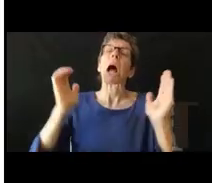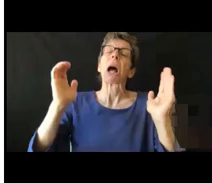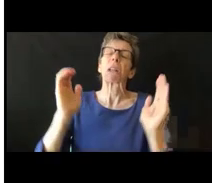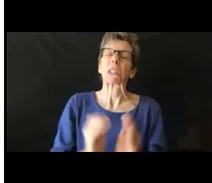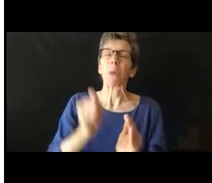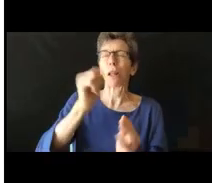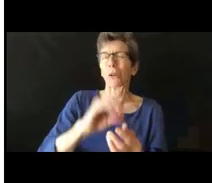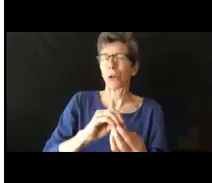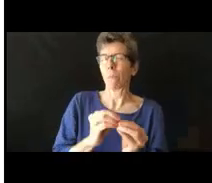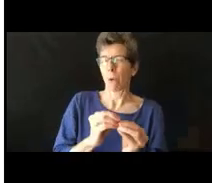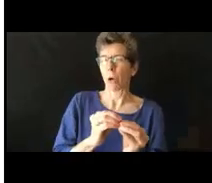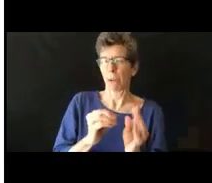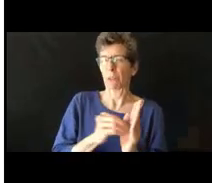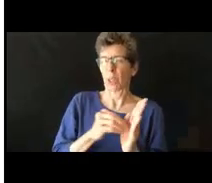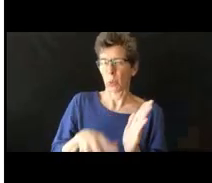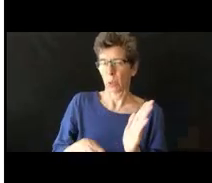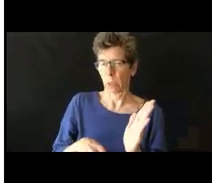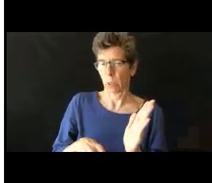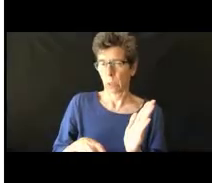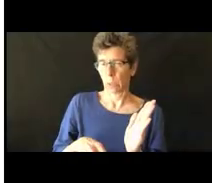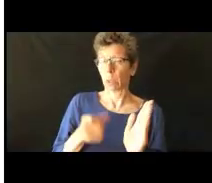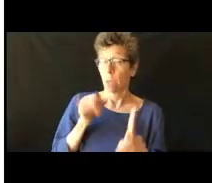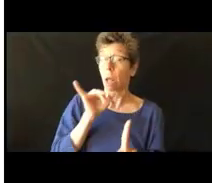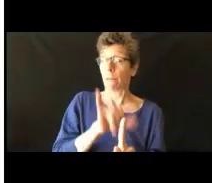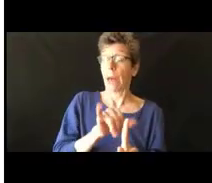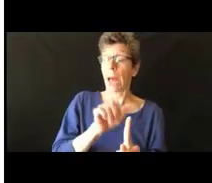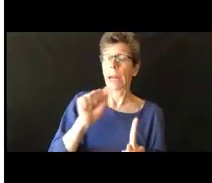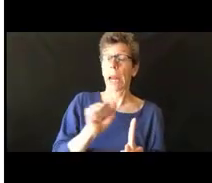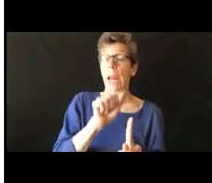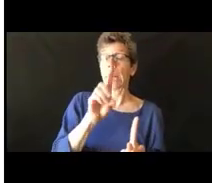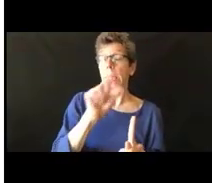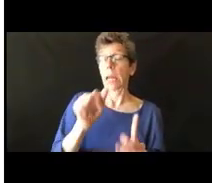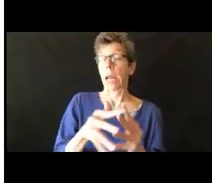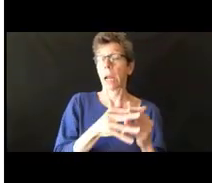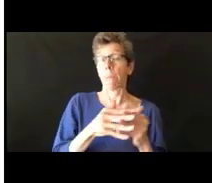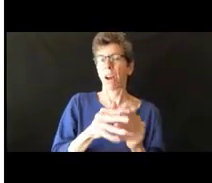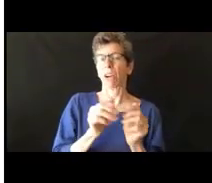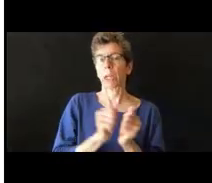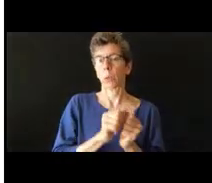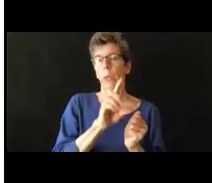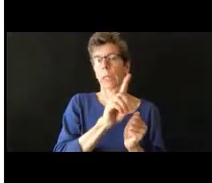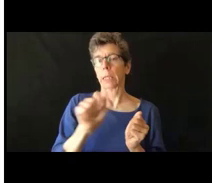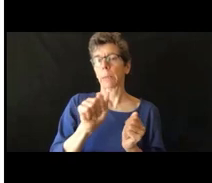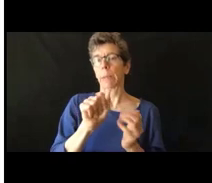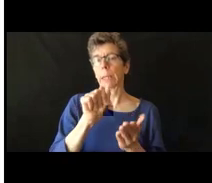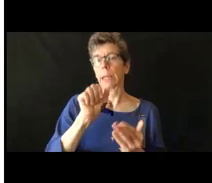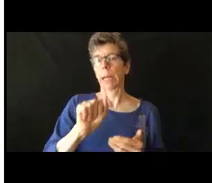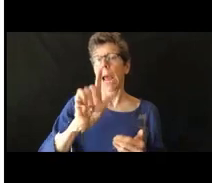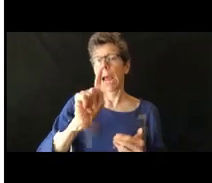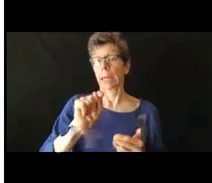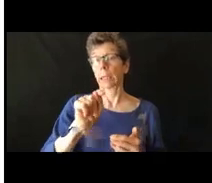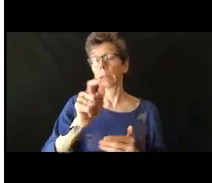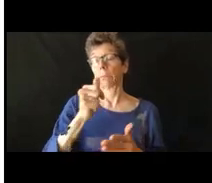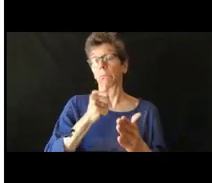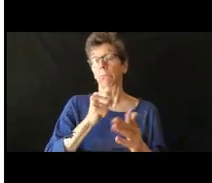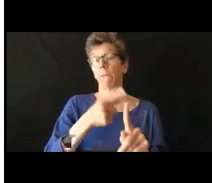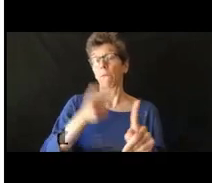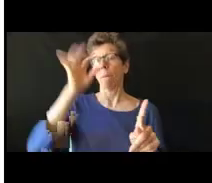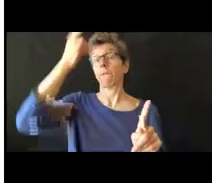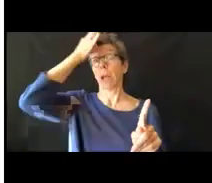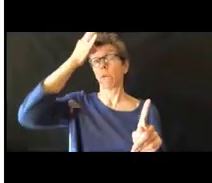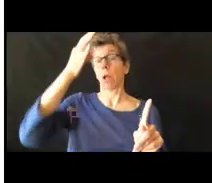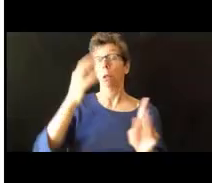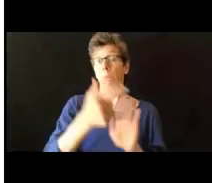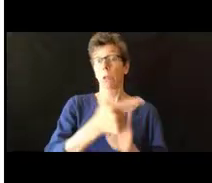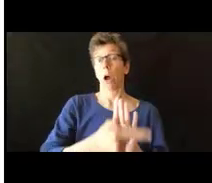estudiantes. Esta es una ley federal, que es la ley de estadounidenses con discapacitados, la ADA. Y